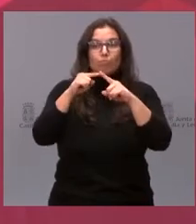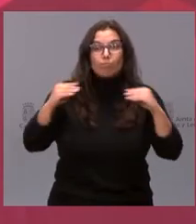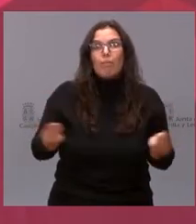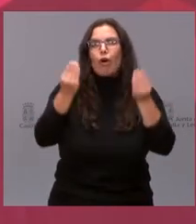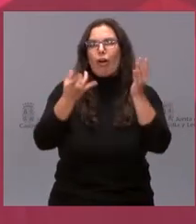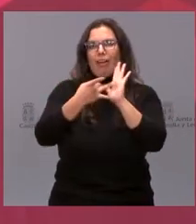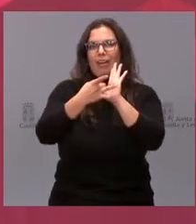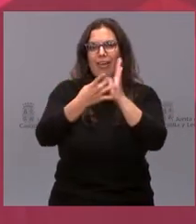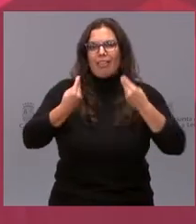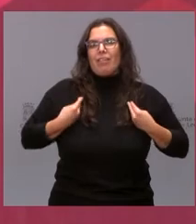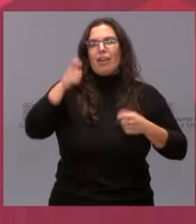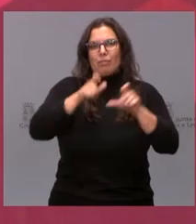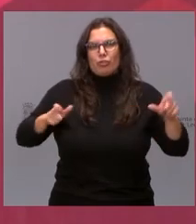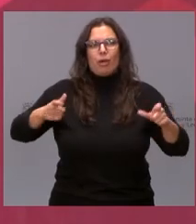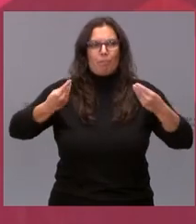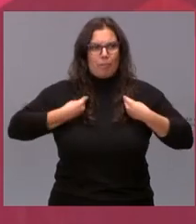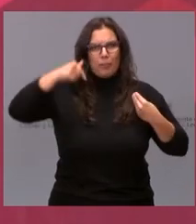calidad de vida de nuestros ciudadanos.